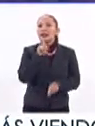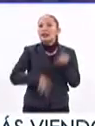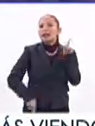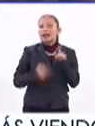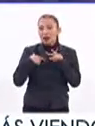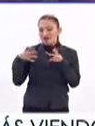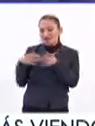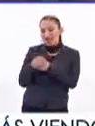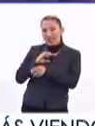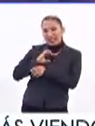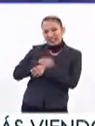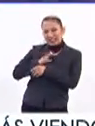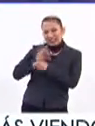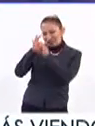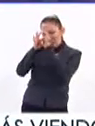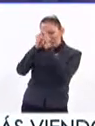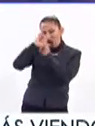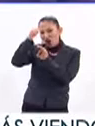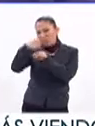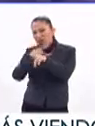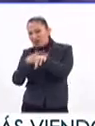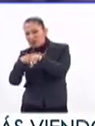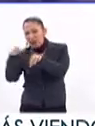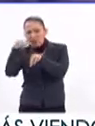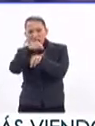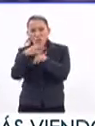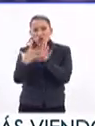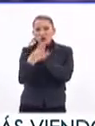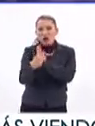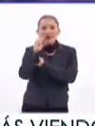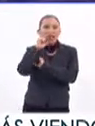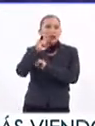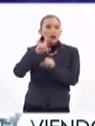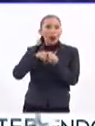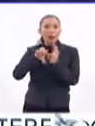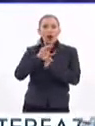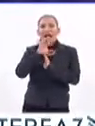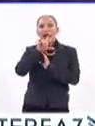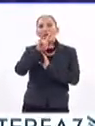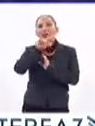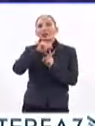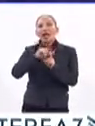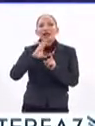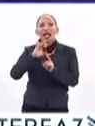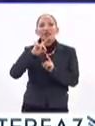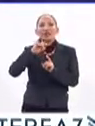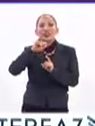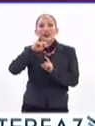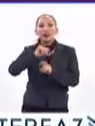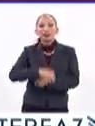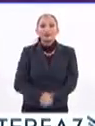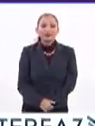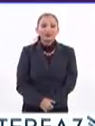elimina el conjunto de células infecciosas de otras enfermedades de transmisión sexual, como la clamidia y la cándida.